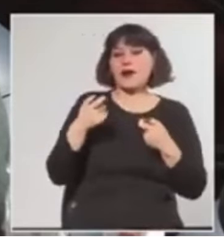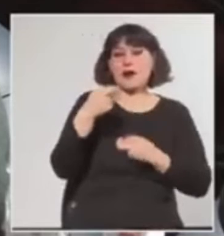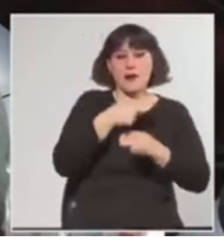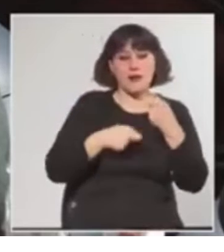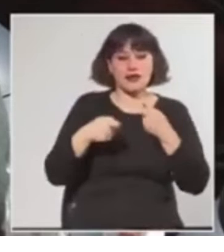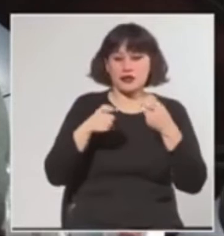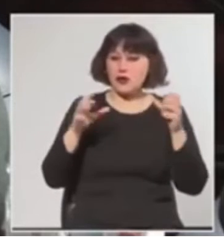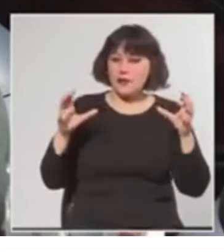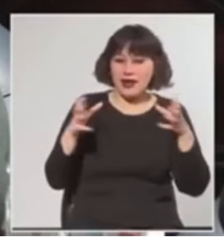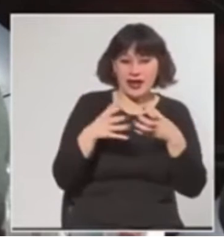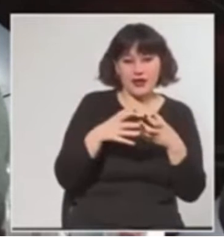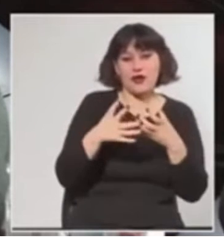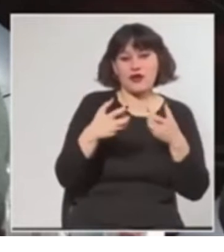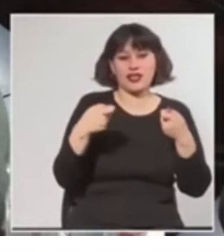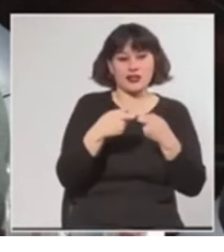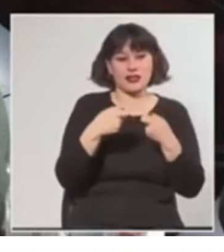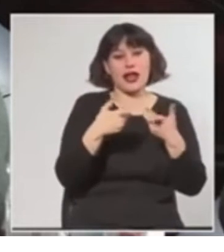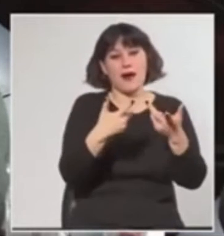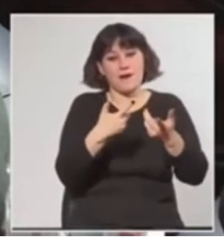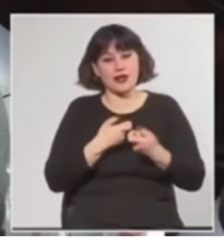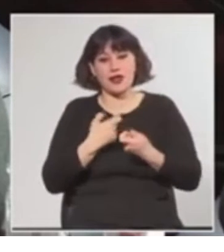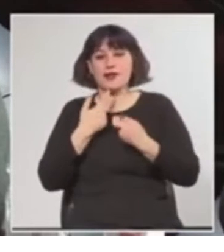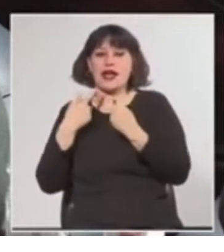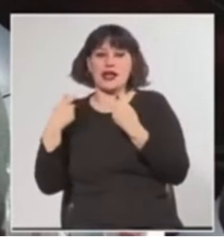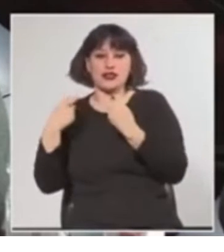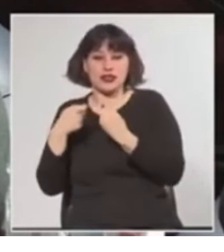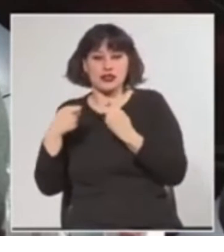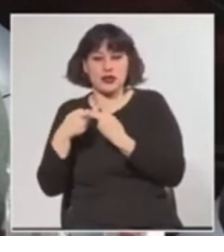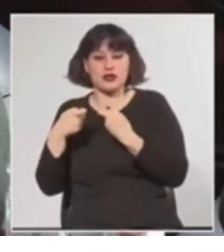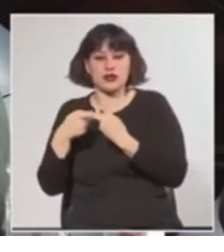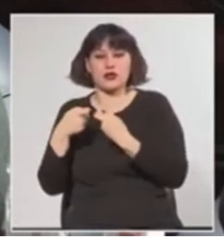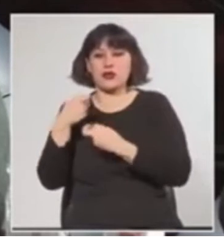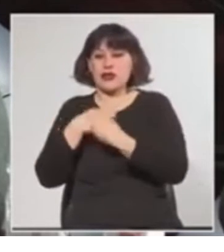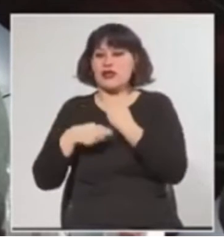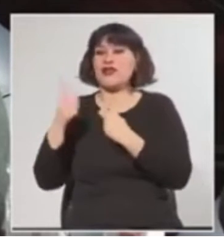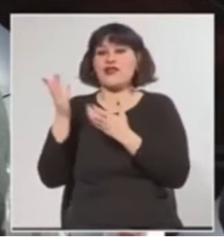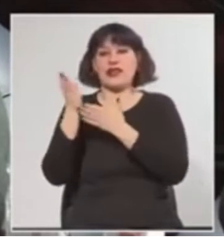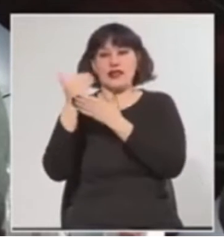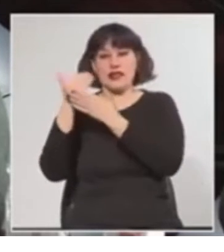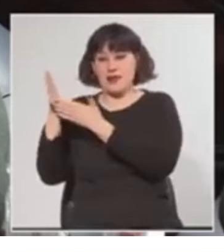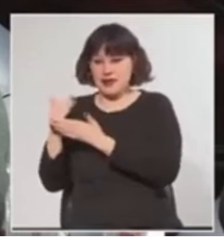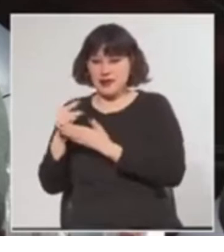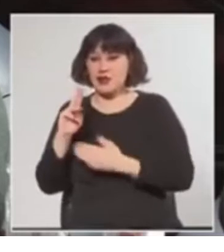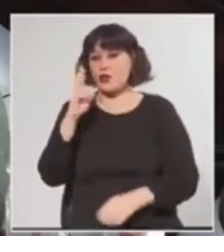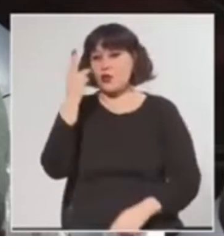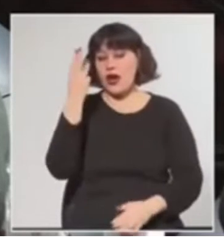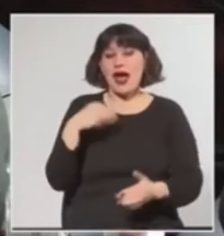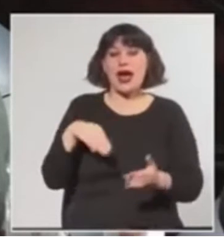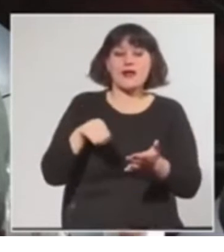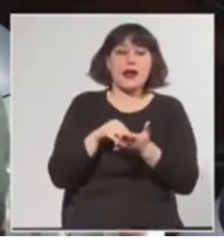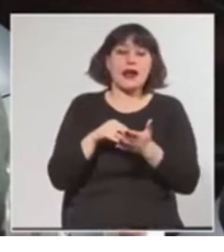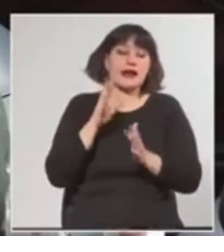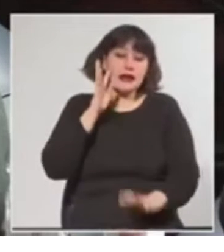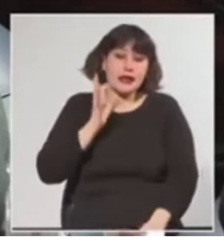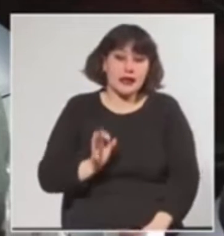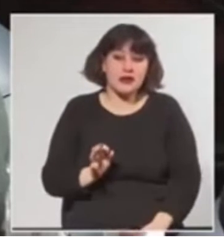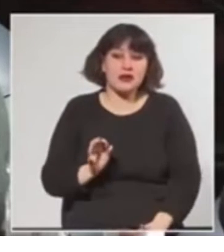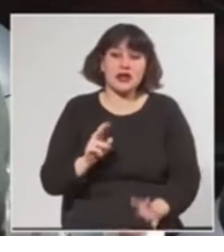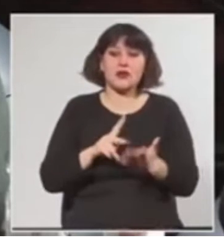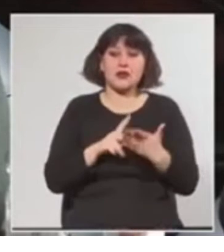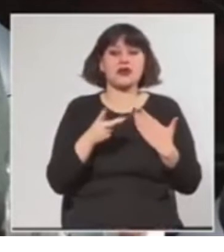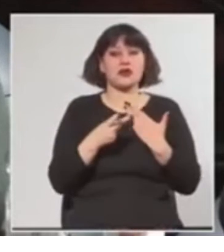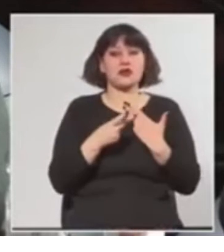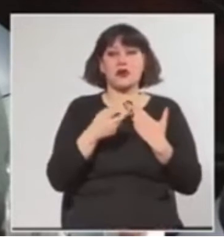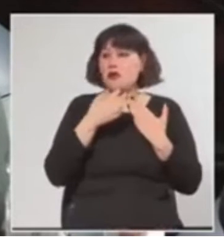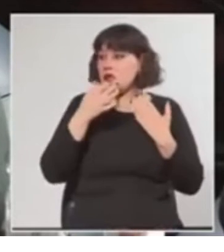minoristas como también asociaciones comerciales de los diferentes departamentos de nuestros países y creo que serían muy bien recibidos